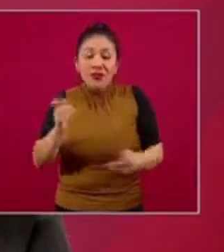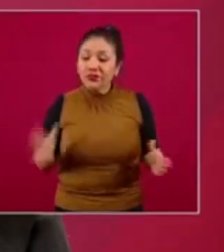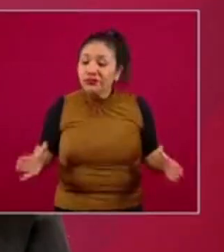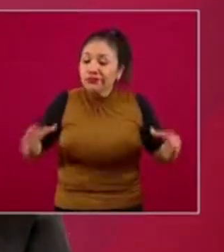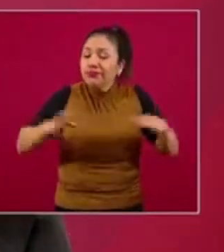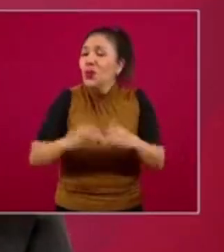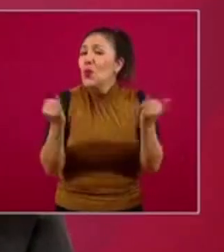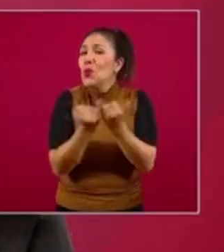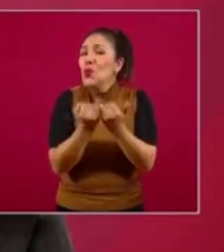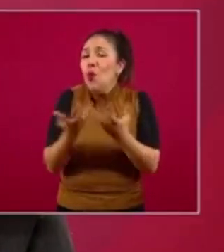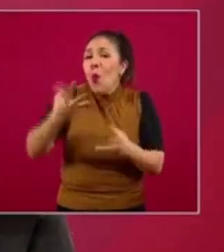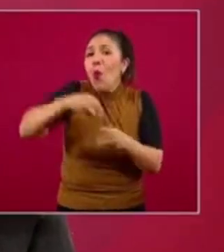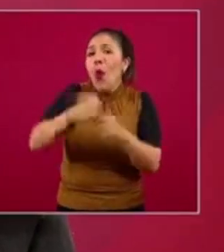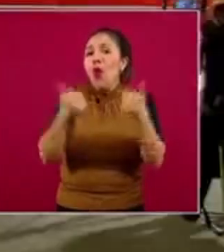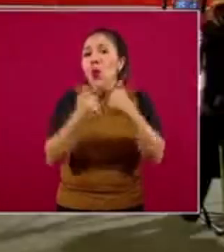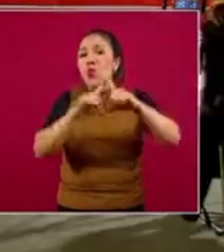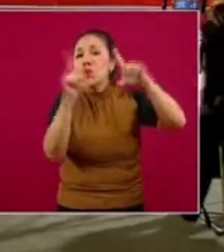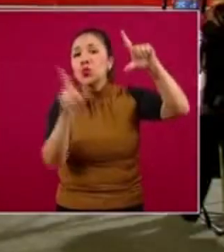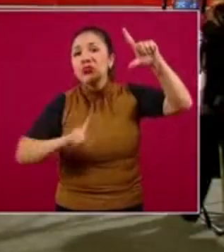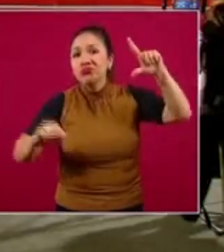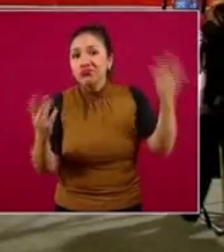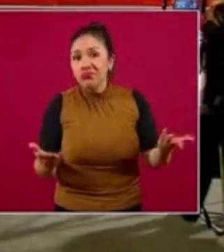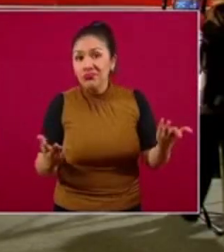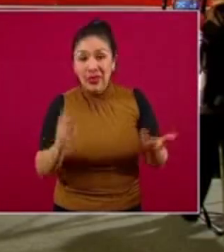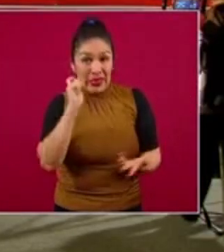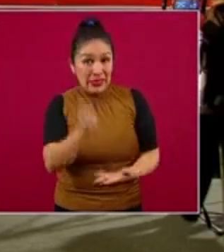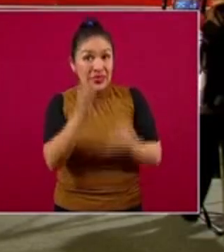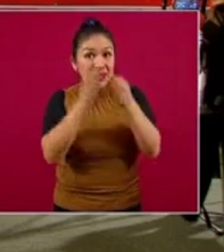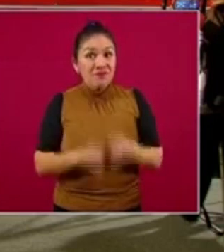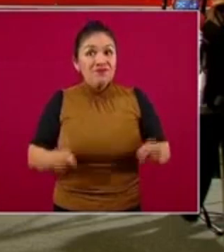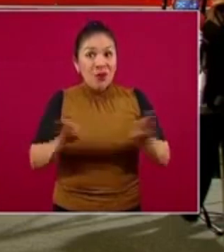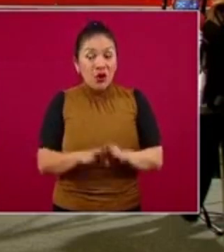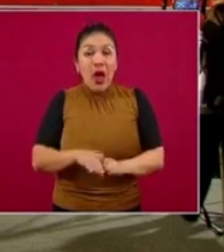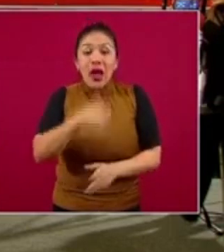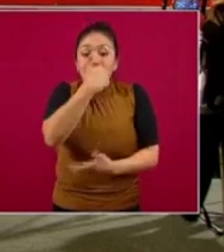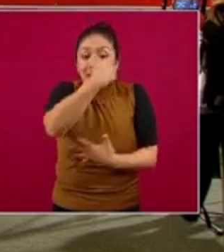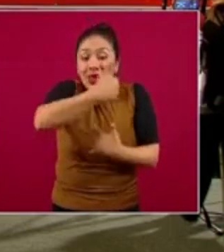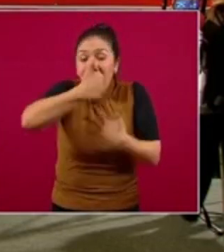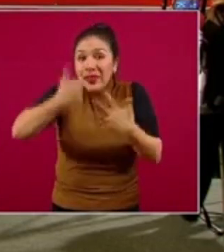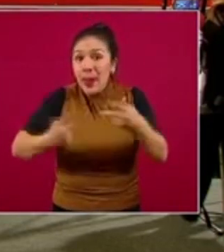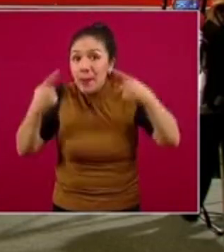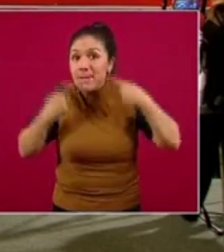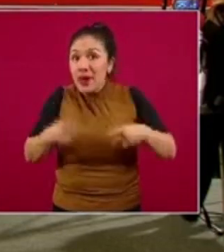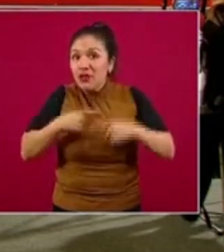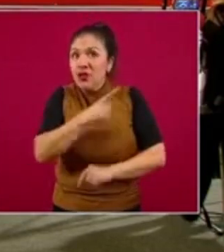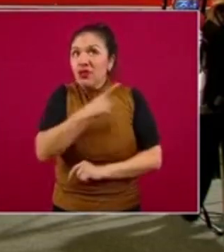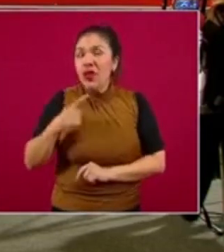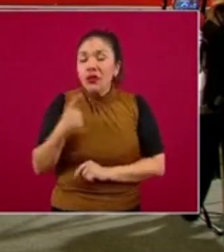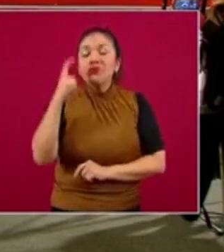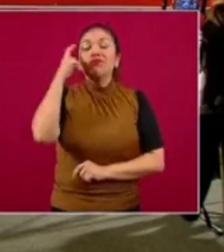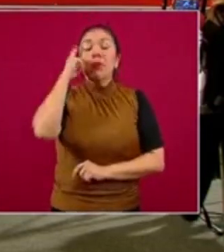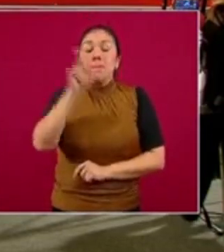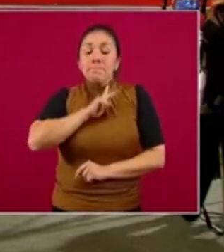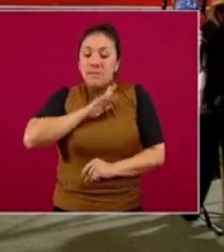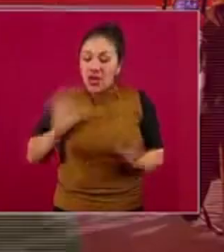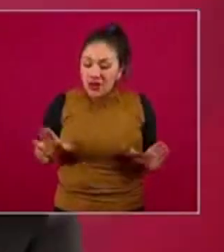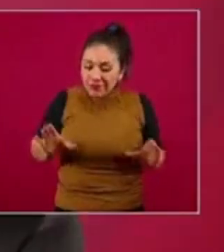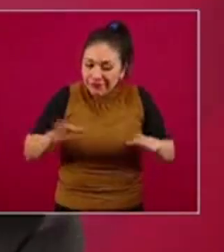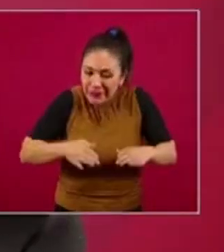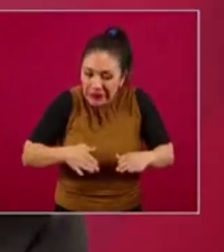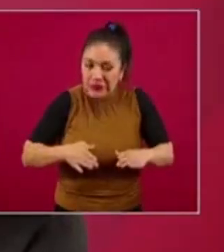nación, son parte del Estado. Entonces, lo que es muy importante es que cada quien tome conciencia en su comunidad